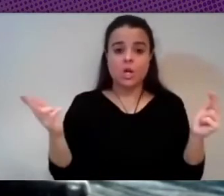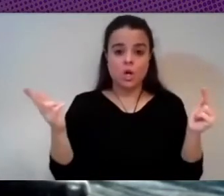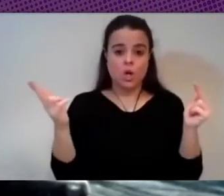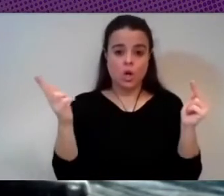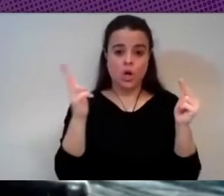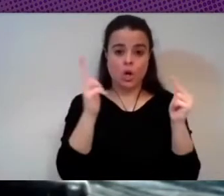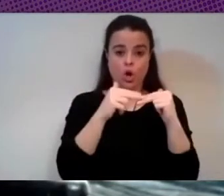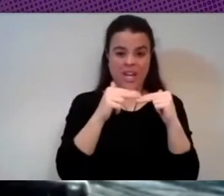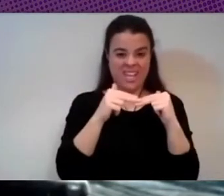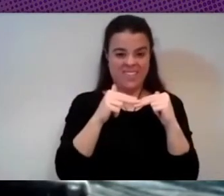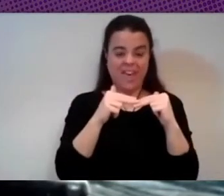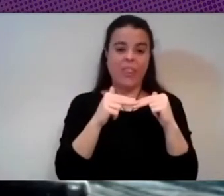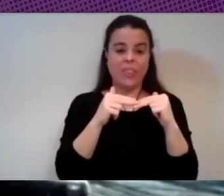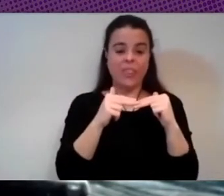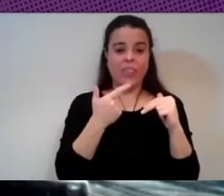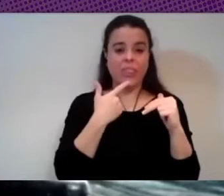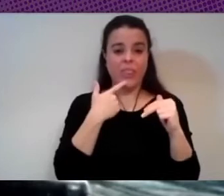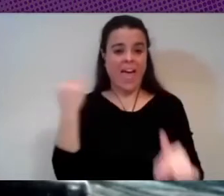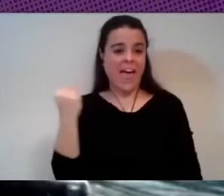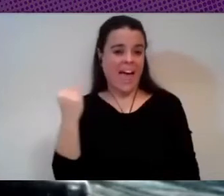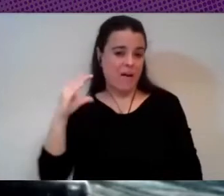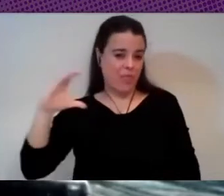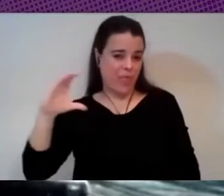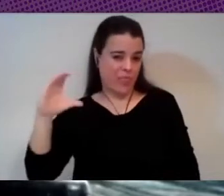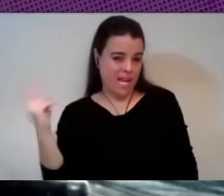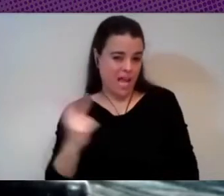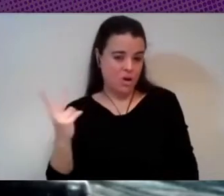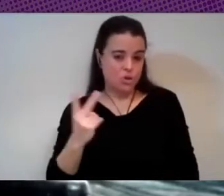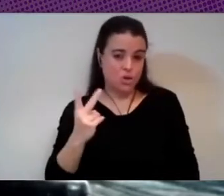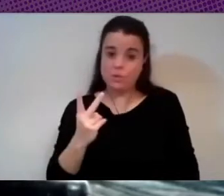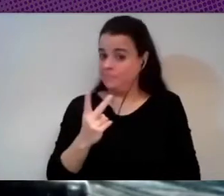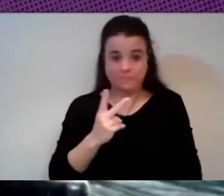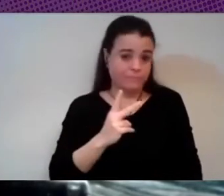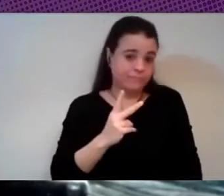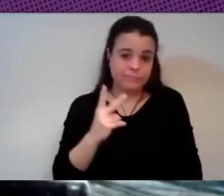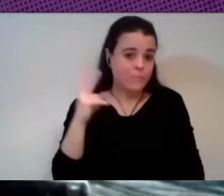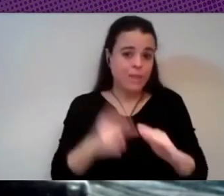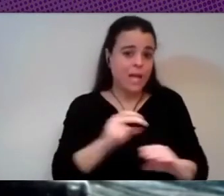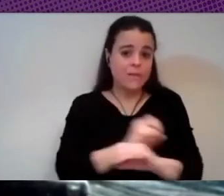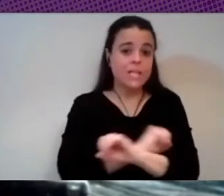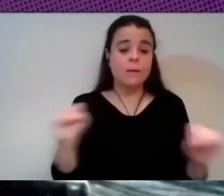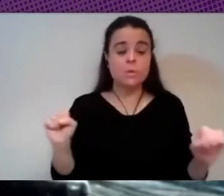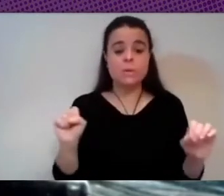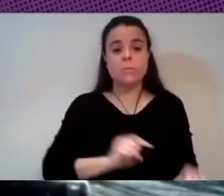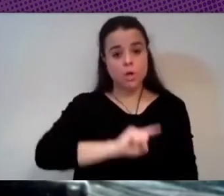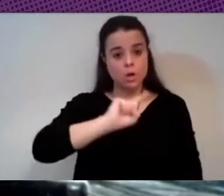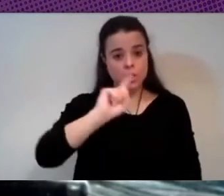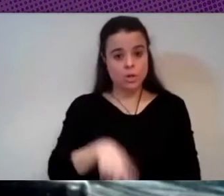Javi como Cecilia un papel es inevitable pero por otro lado esta esta